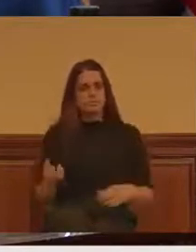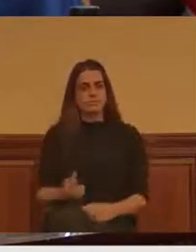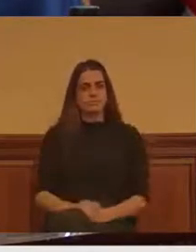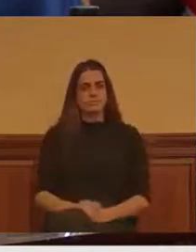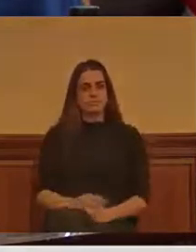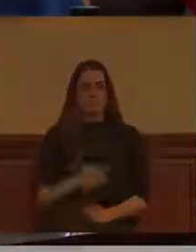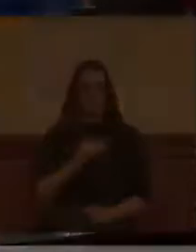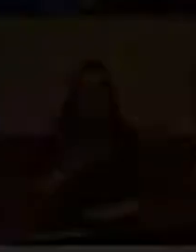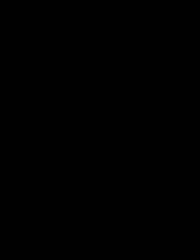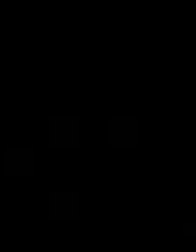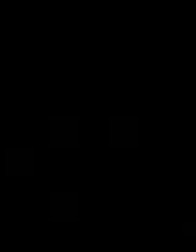Nada más. Muchísimas gracias.